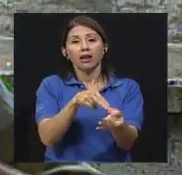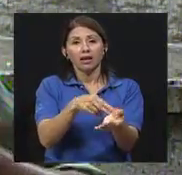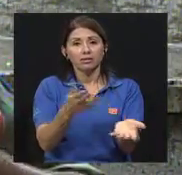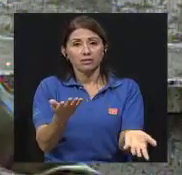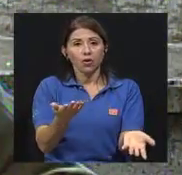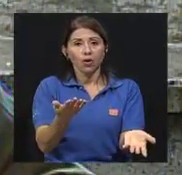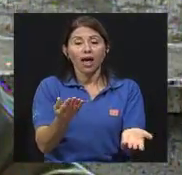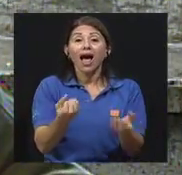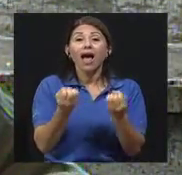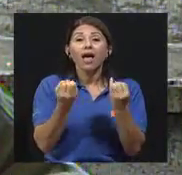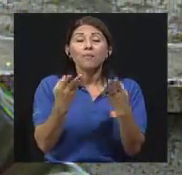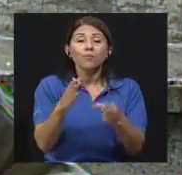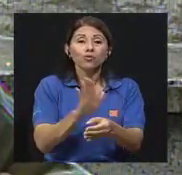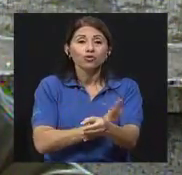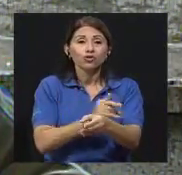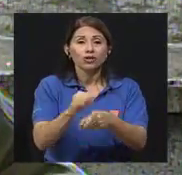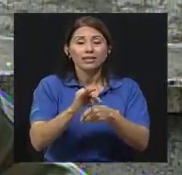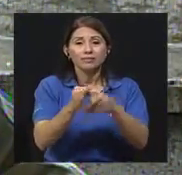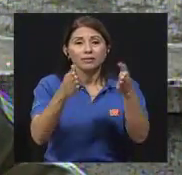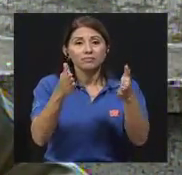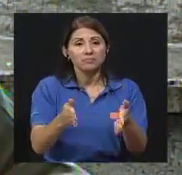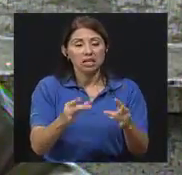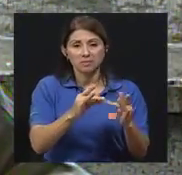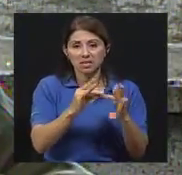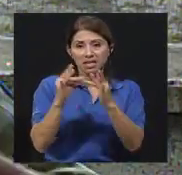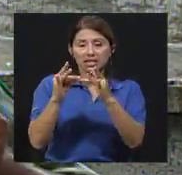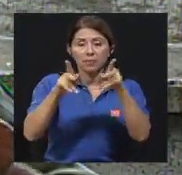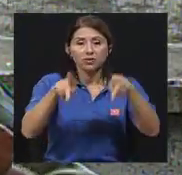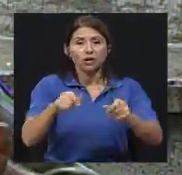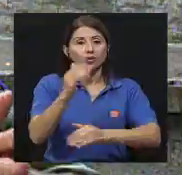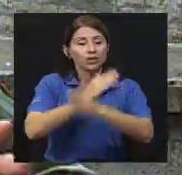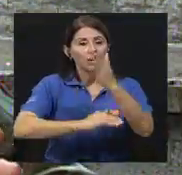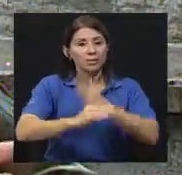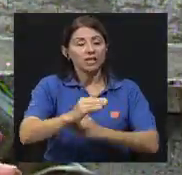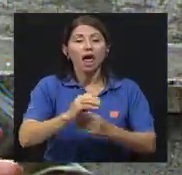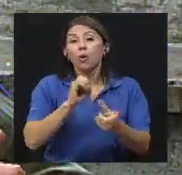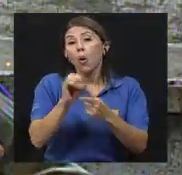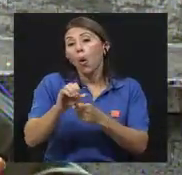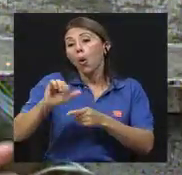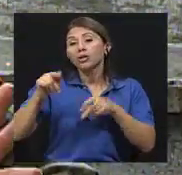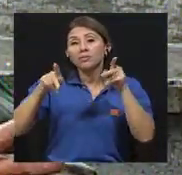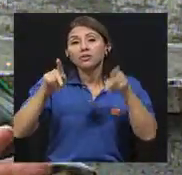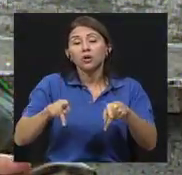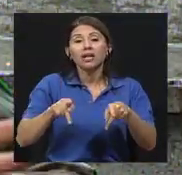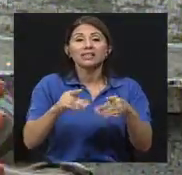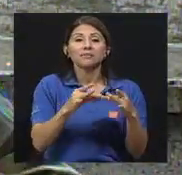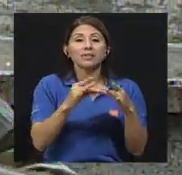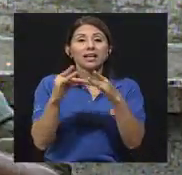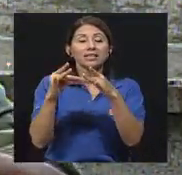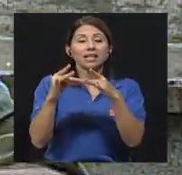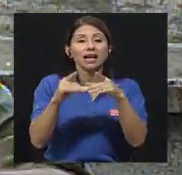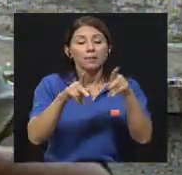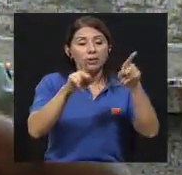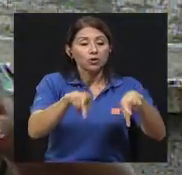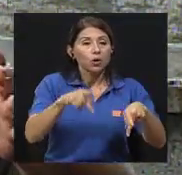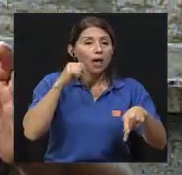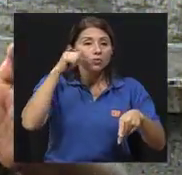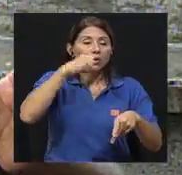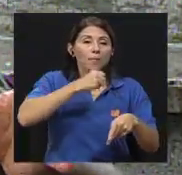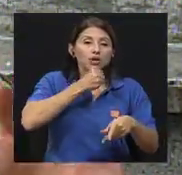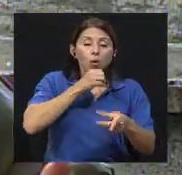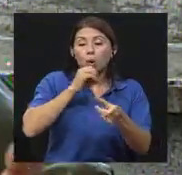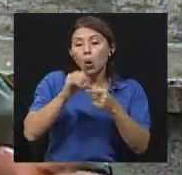Hay musicoterapeutas que se especializan en personas con discapacidad. Hay musicoterapeutas que se especializan en una población, ya sea en adulto mayor